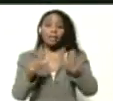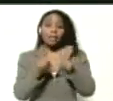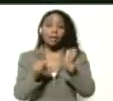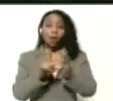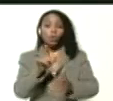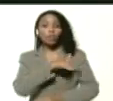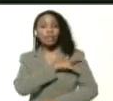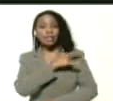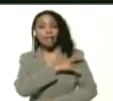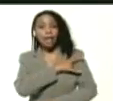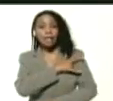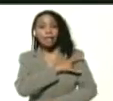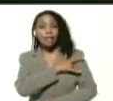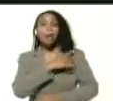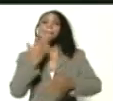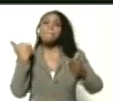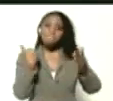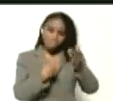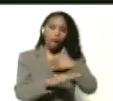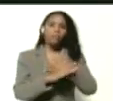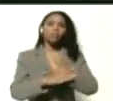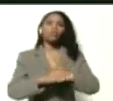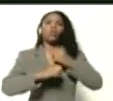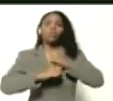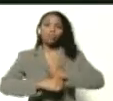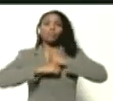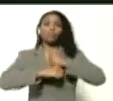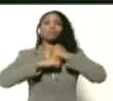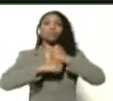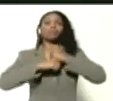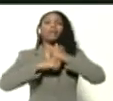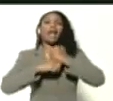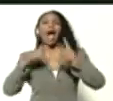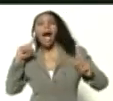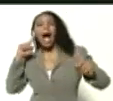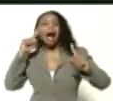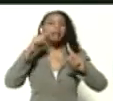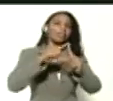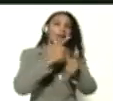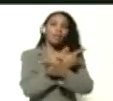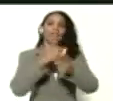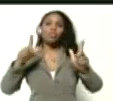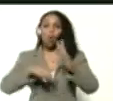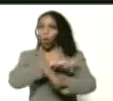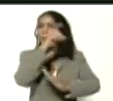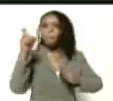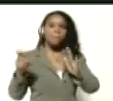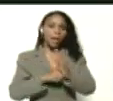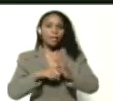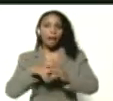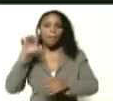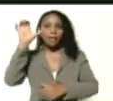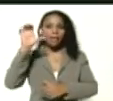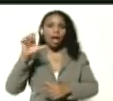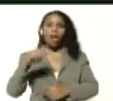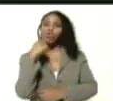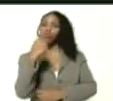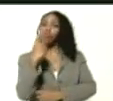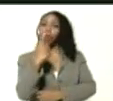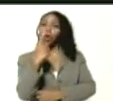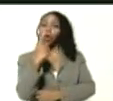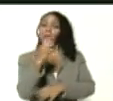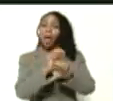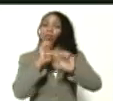universidades vamos cabalgando hacia la liberación total de la patria solo a través de la